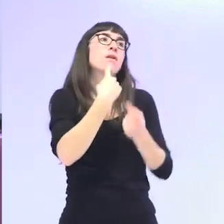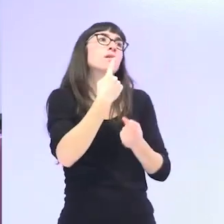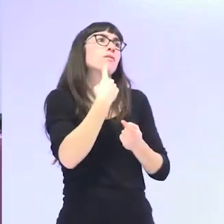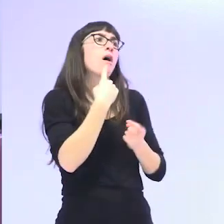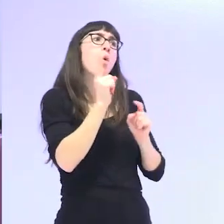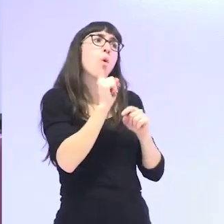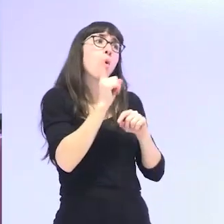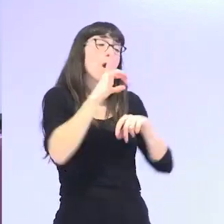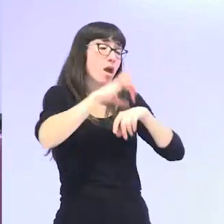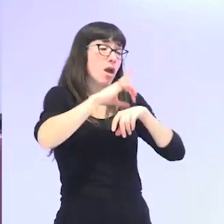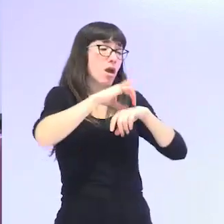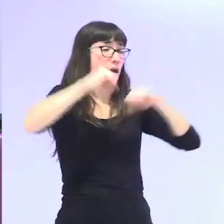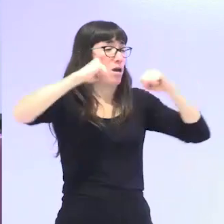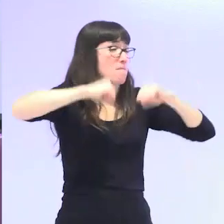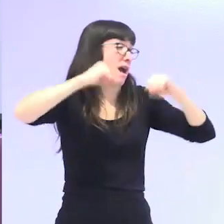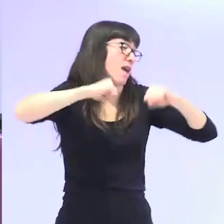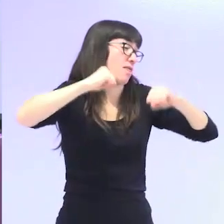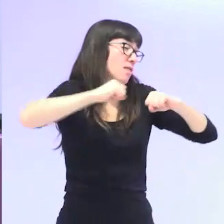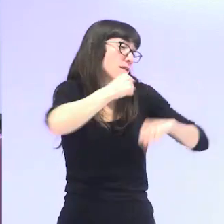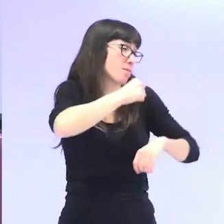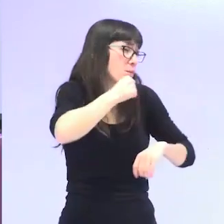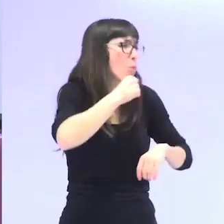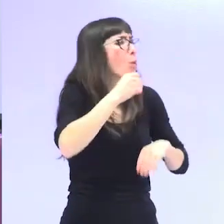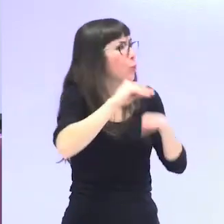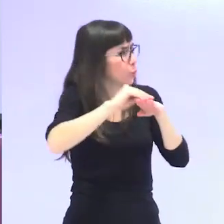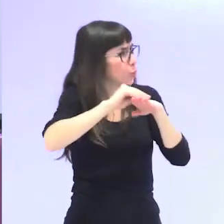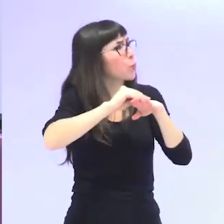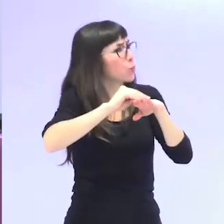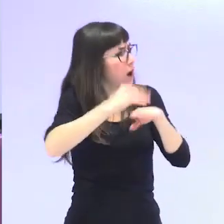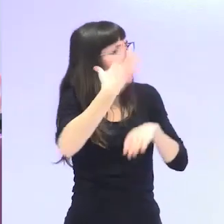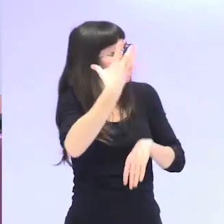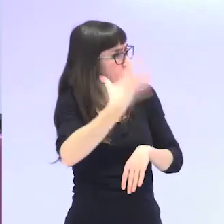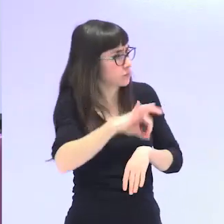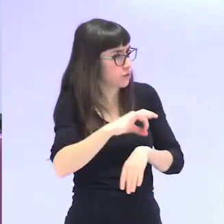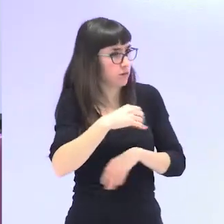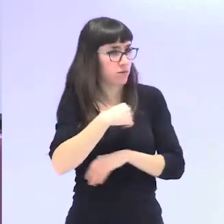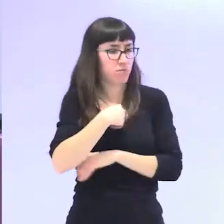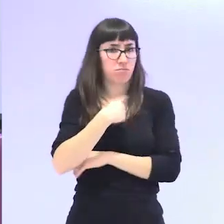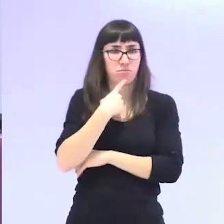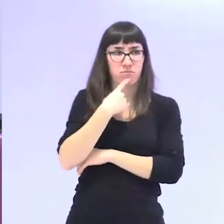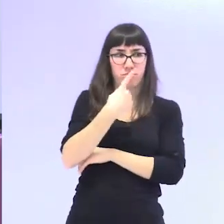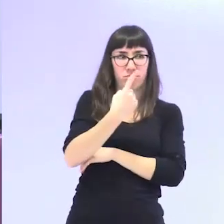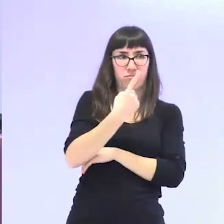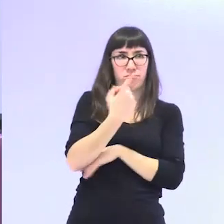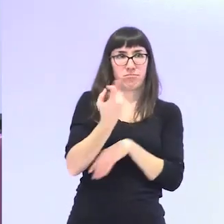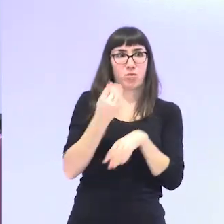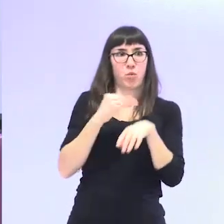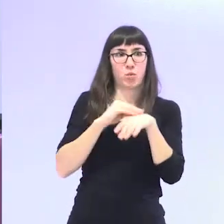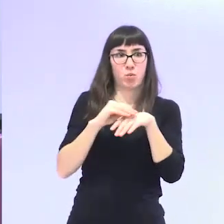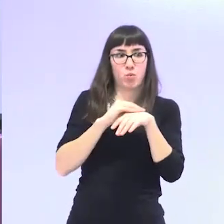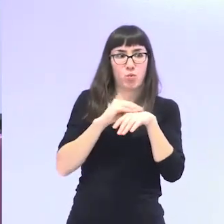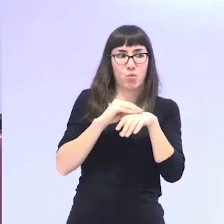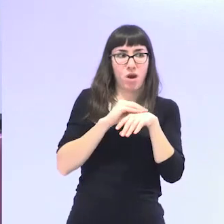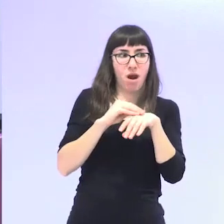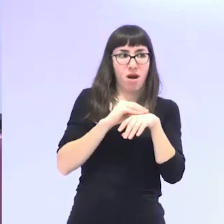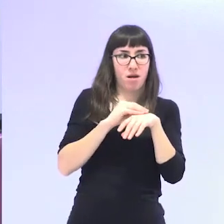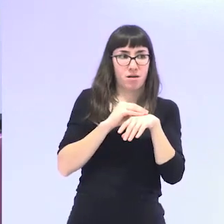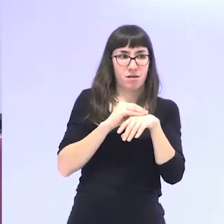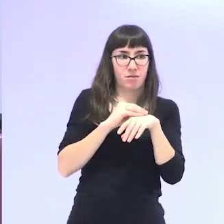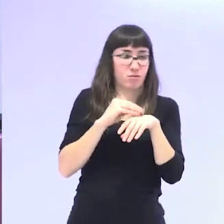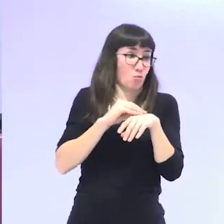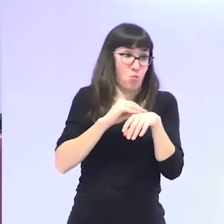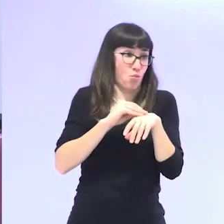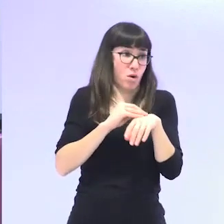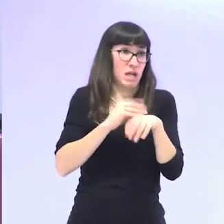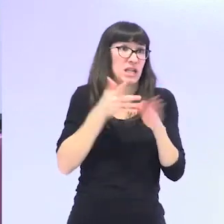algo curable claro yo siempre digo lo mismo para curarse del envejecimiento solo tenemos que hacer una cosa es morirnos